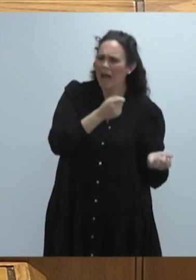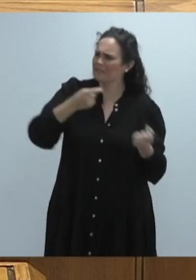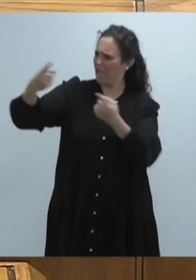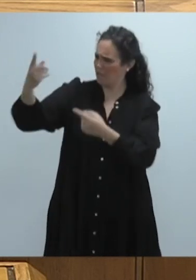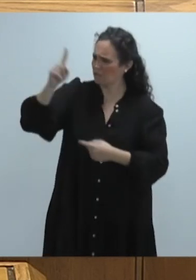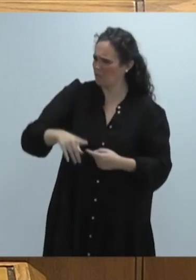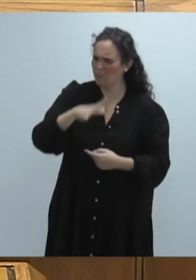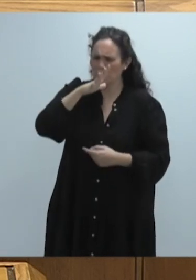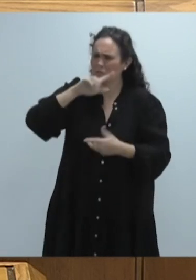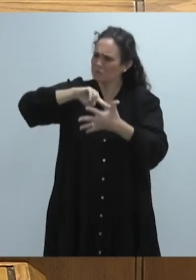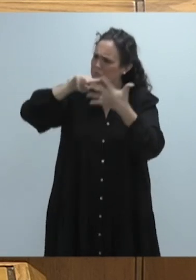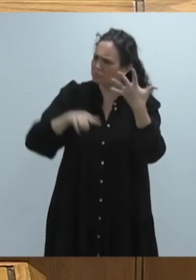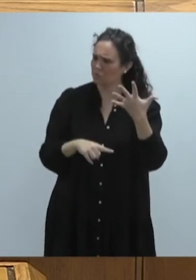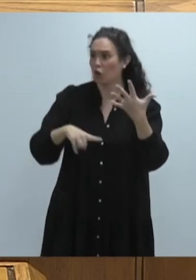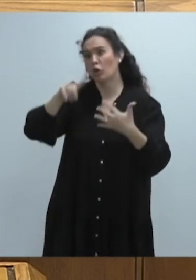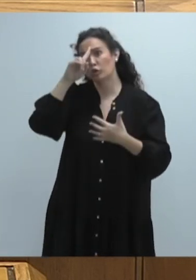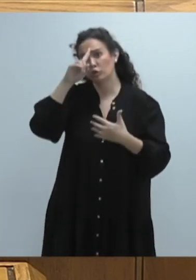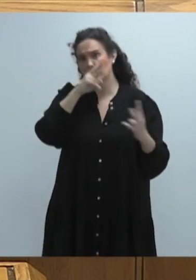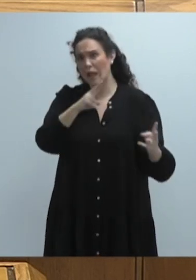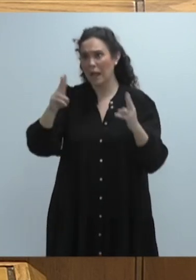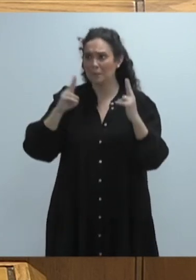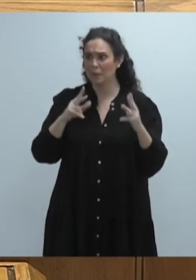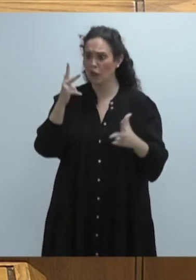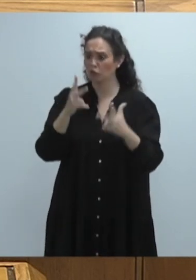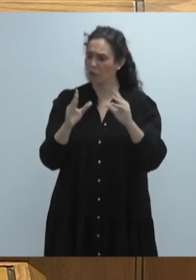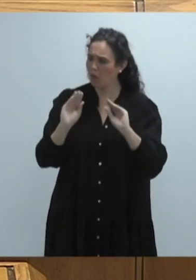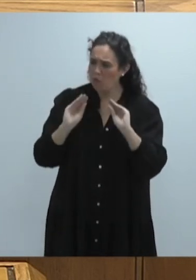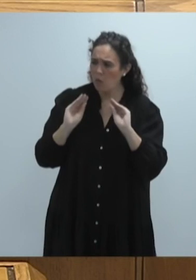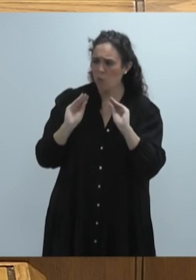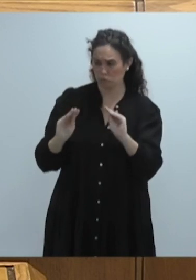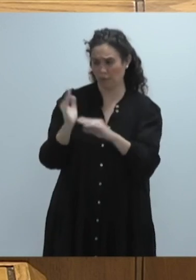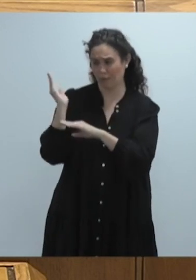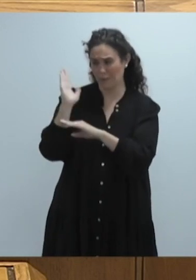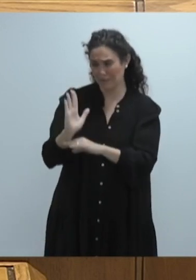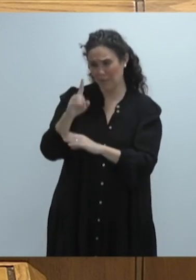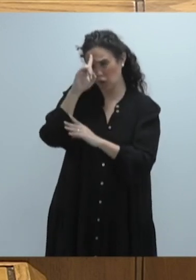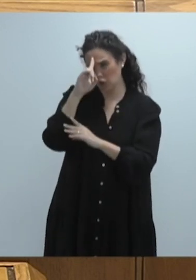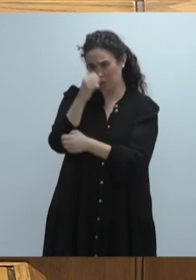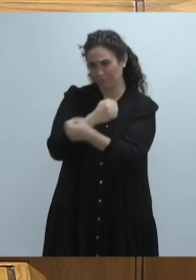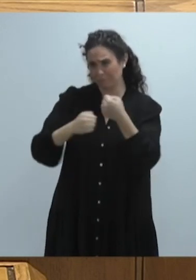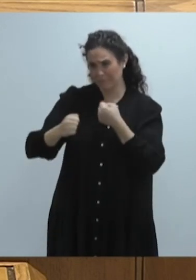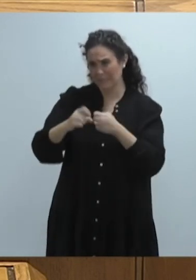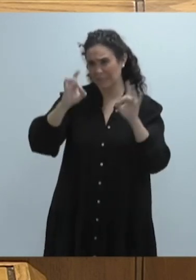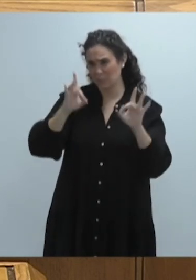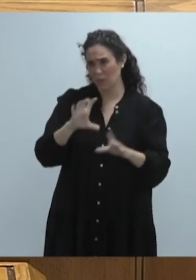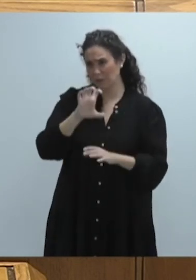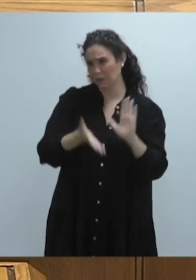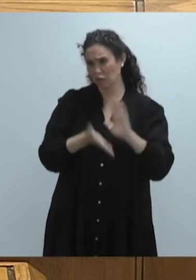causas. No sé si la parte de la sociedad que usted representa se ha visto en tesitura de tener que abandonar el Estado.